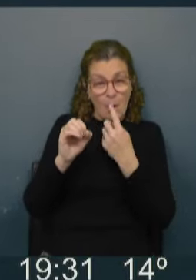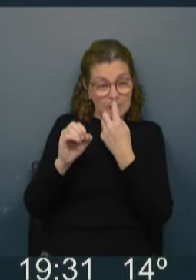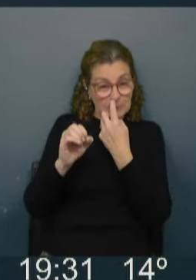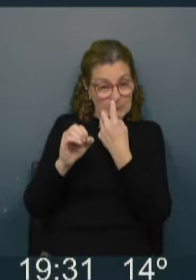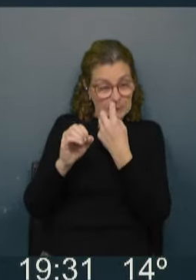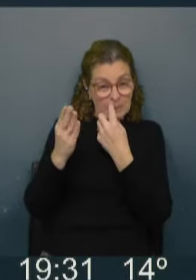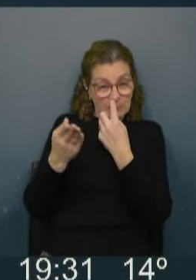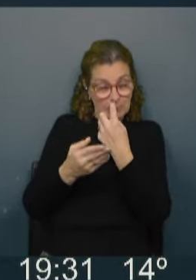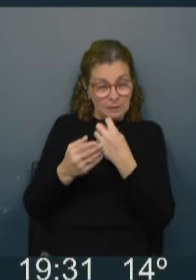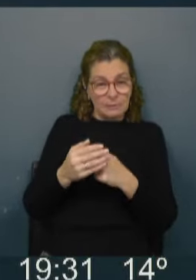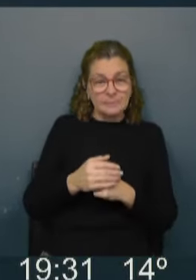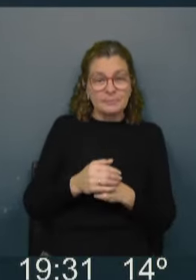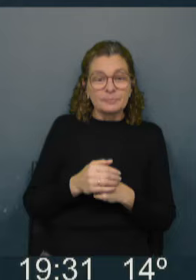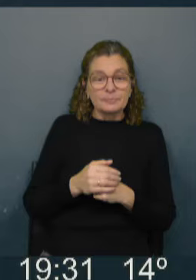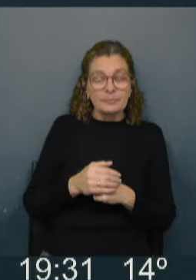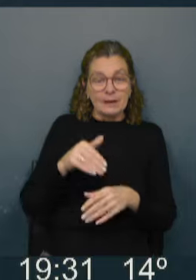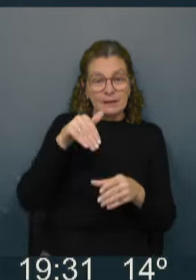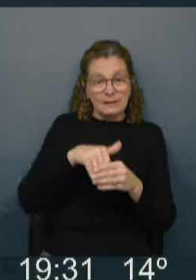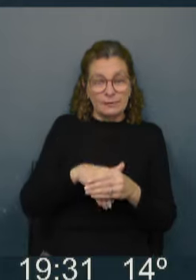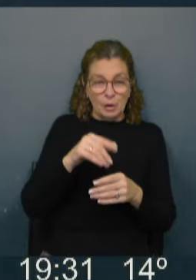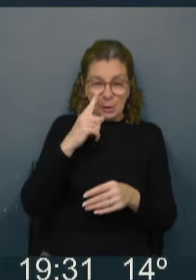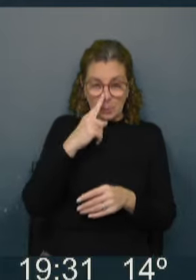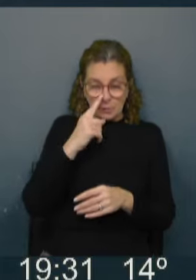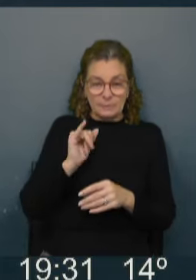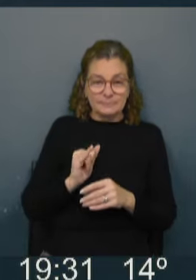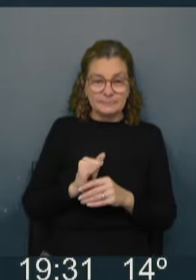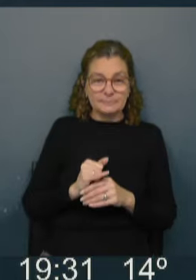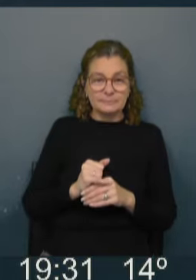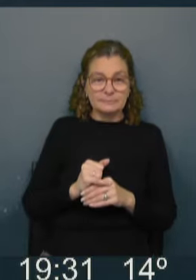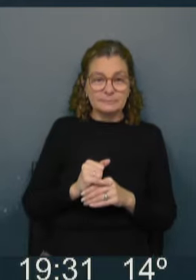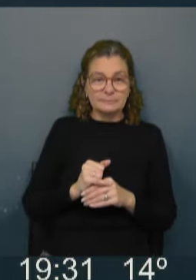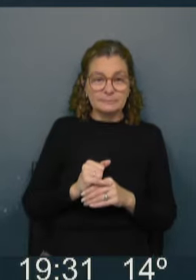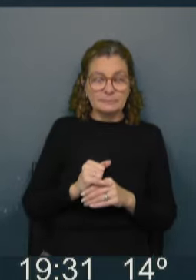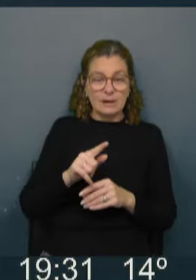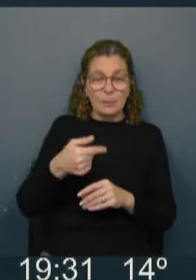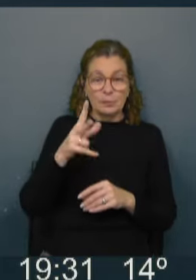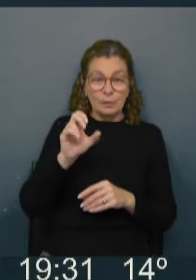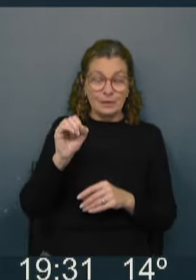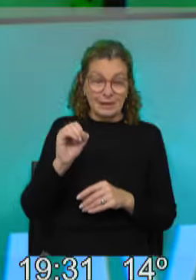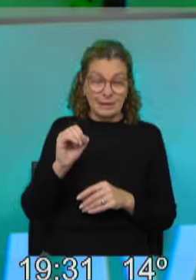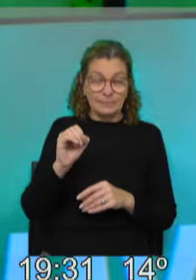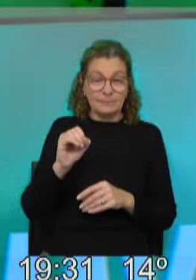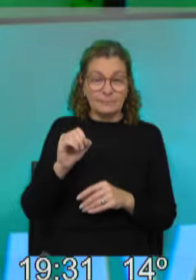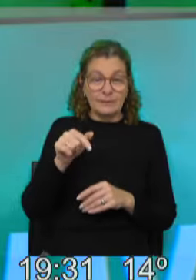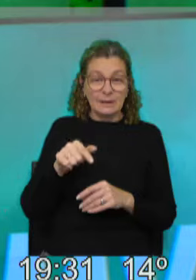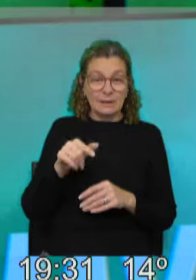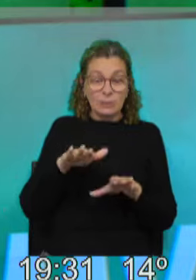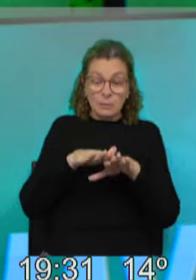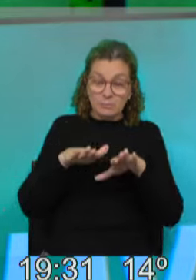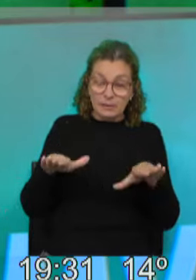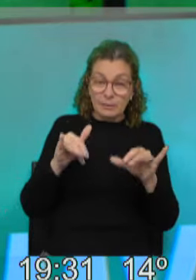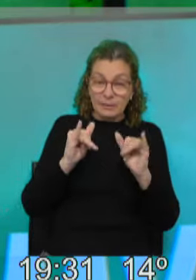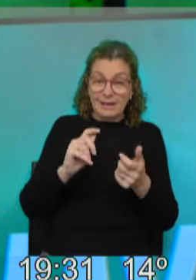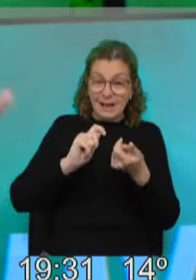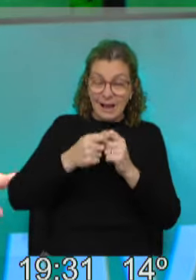participantes en las elecciones internas del próximo 30 de junio. Esto ha estado estable, lo que sí